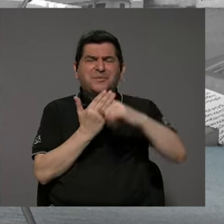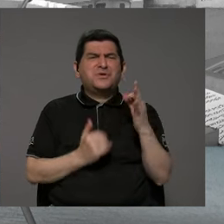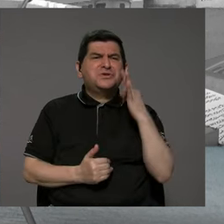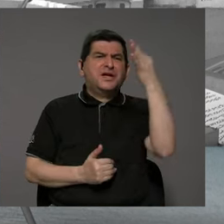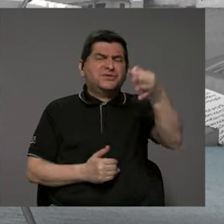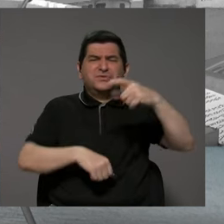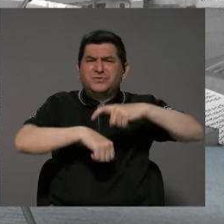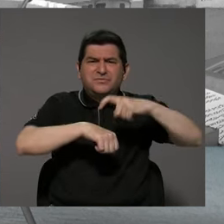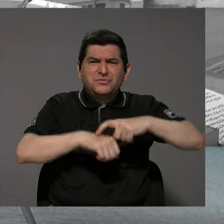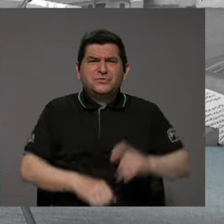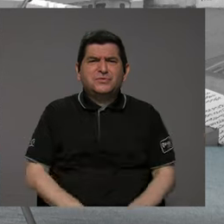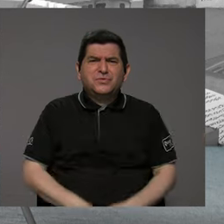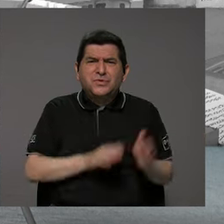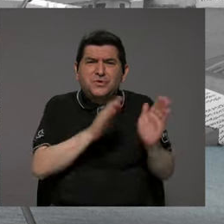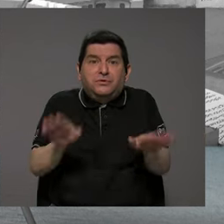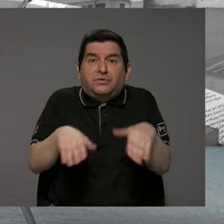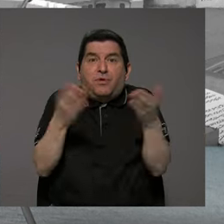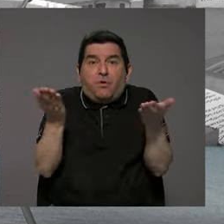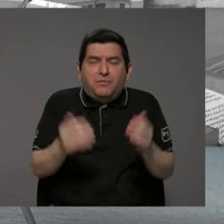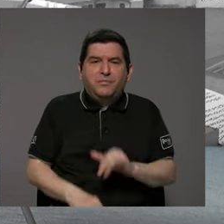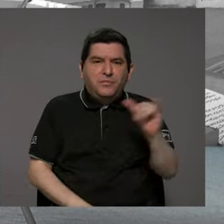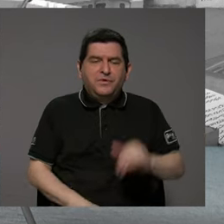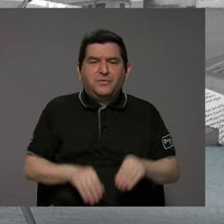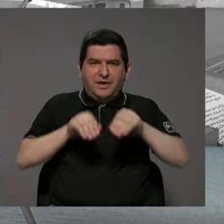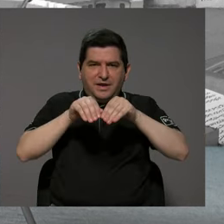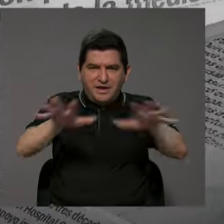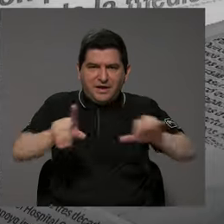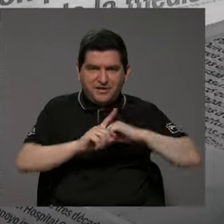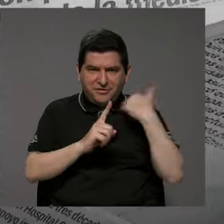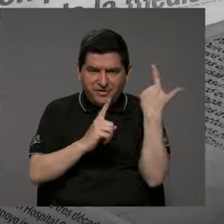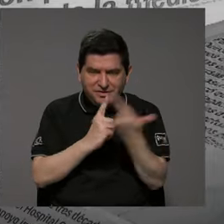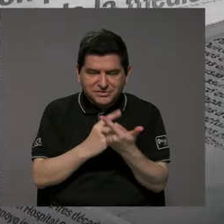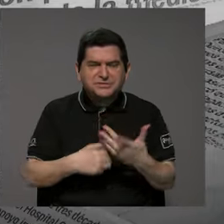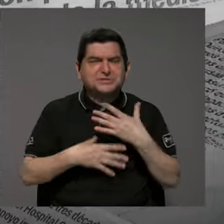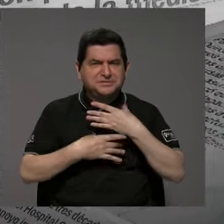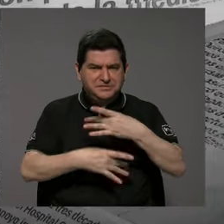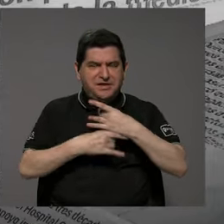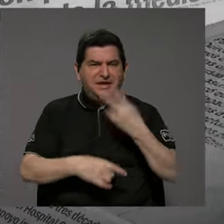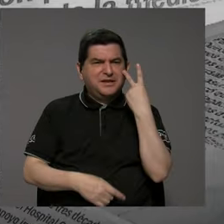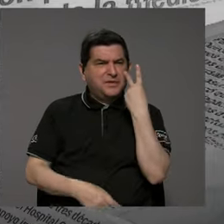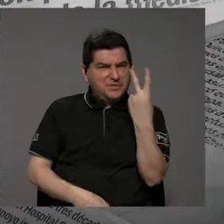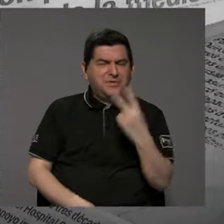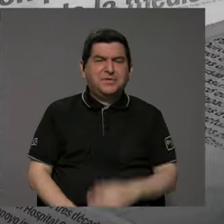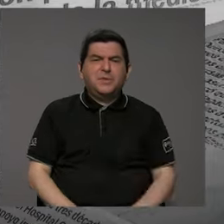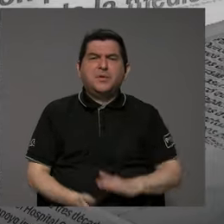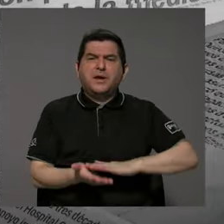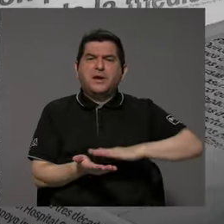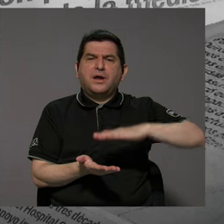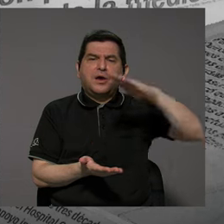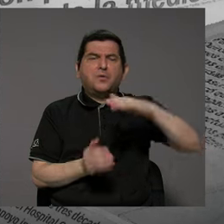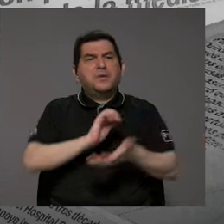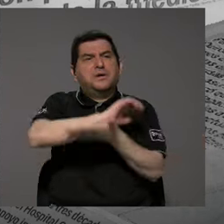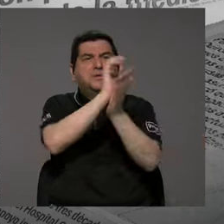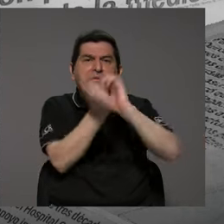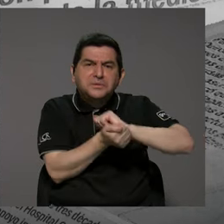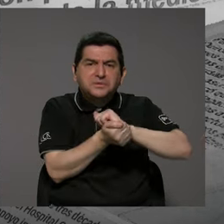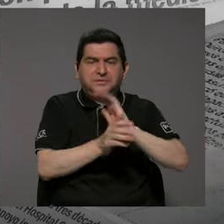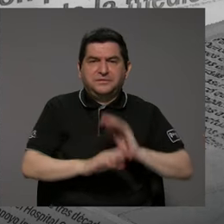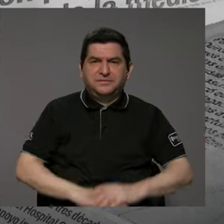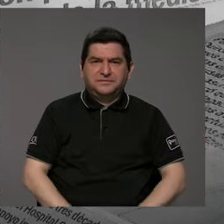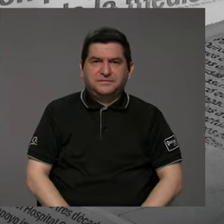Y bueno, la parte de redes sociales también es interesante. Ahí lo que uno ve es que hay aumentos, hay cambios. Por ejemplo,